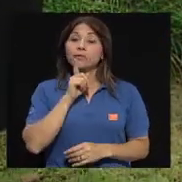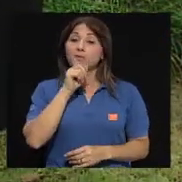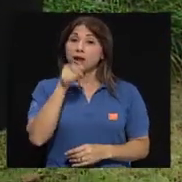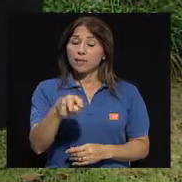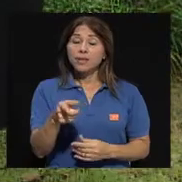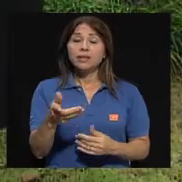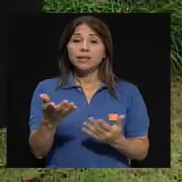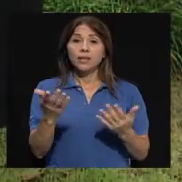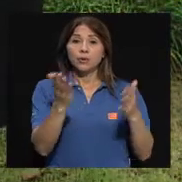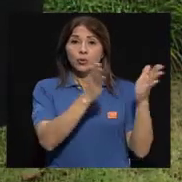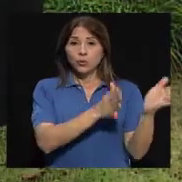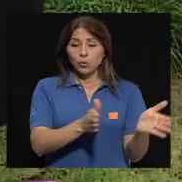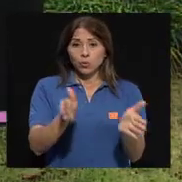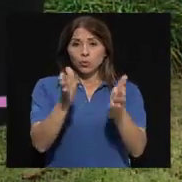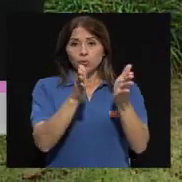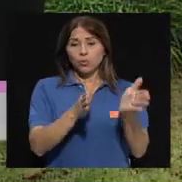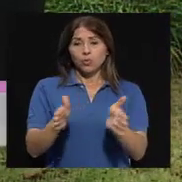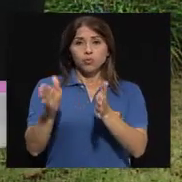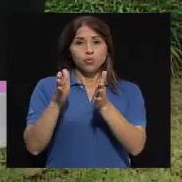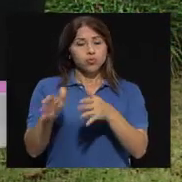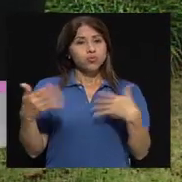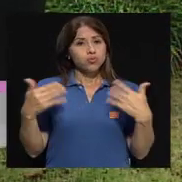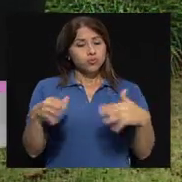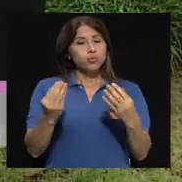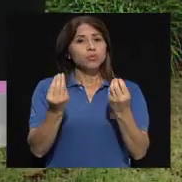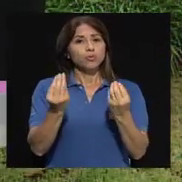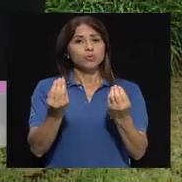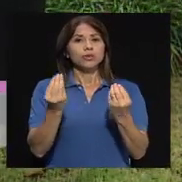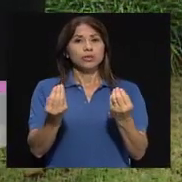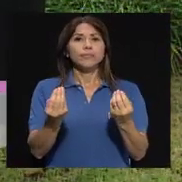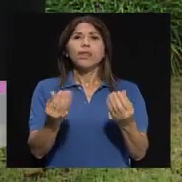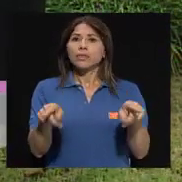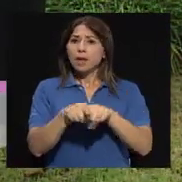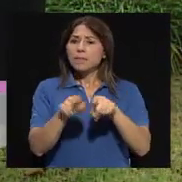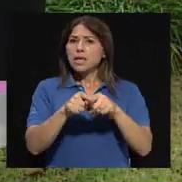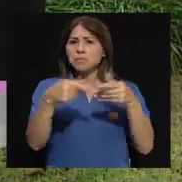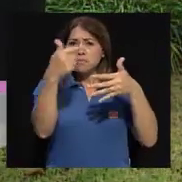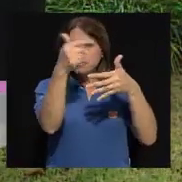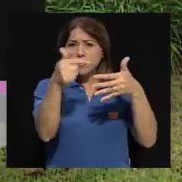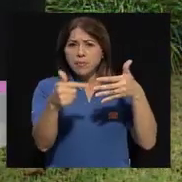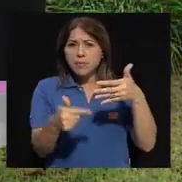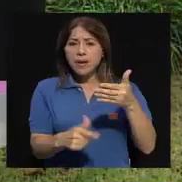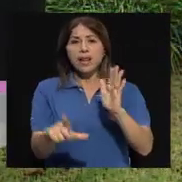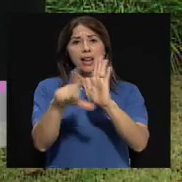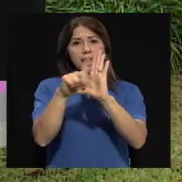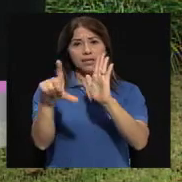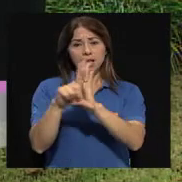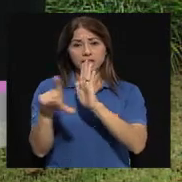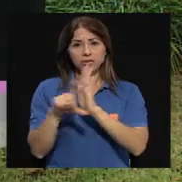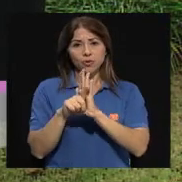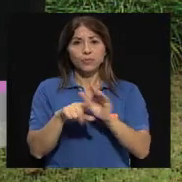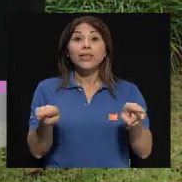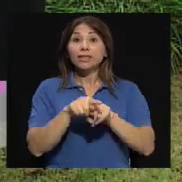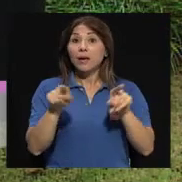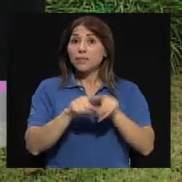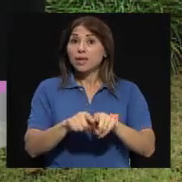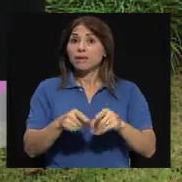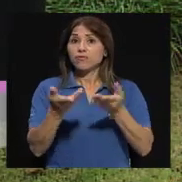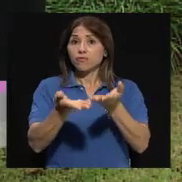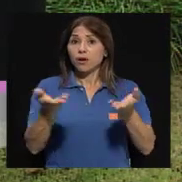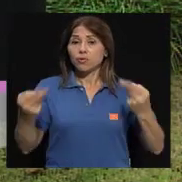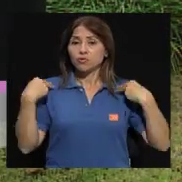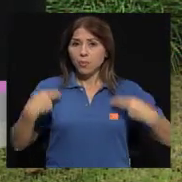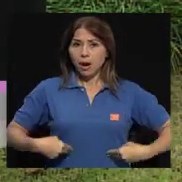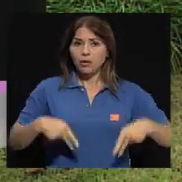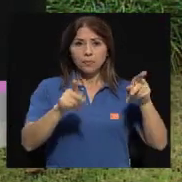organización bastante amplia, hay bastante legislación, hay personal, recursos humanos que es el más valioso, muy